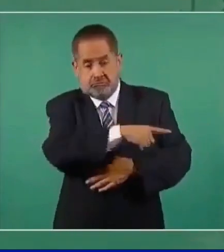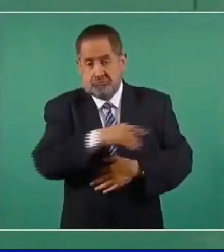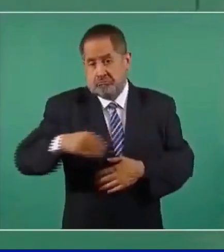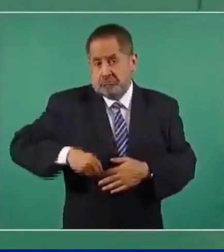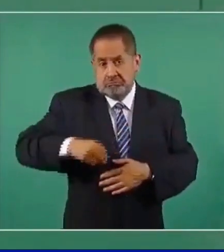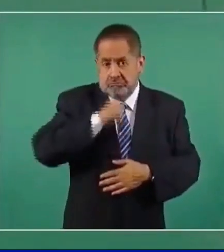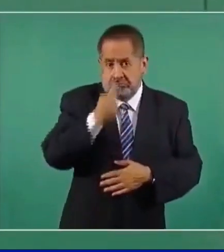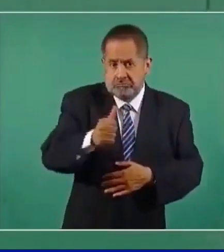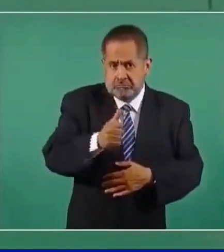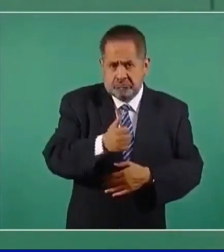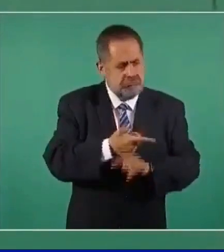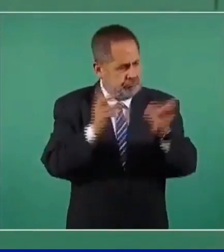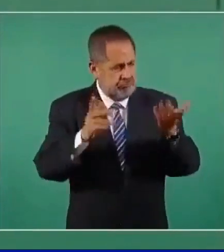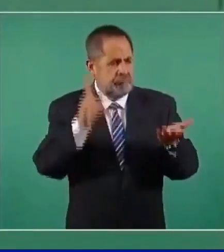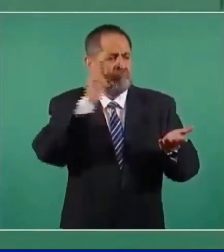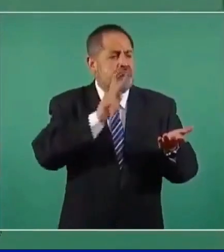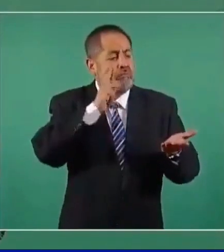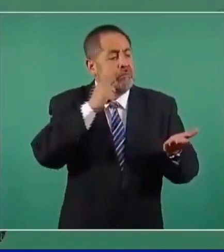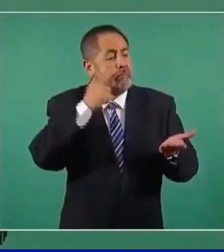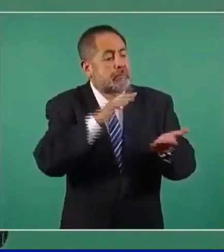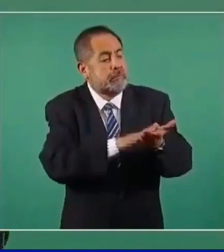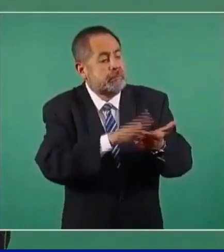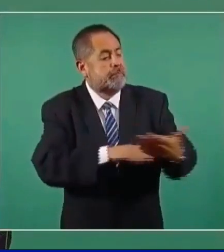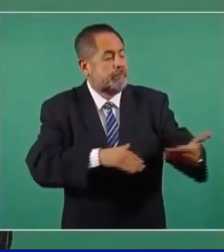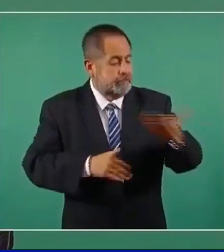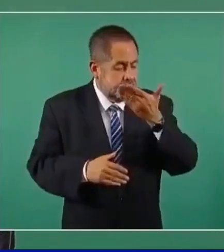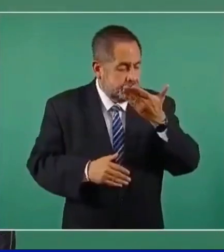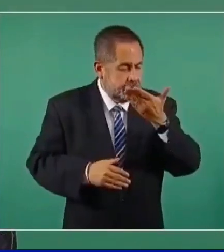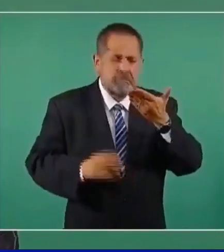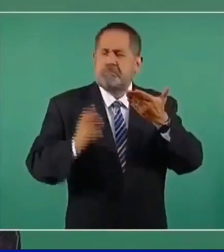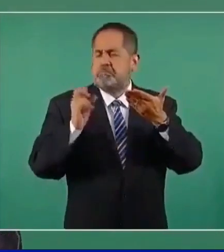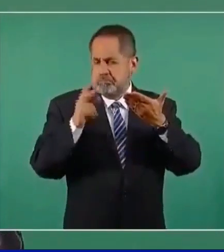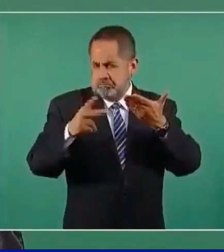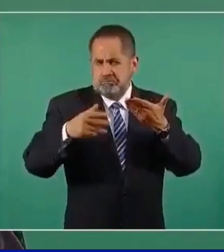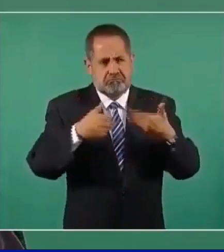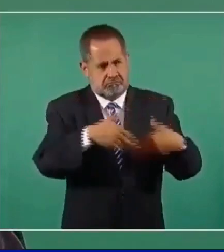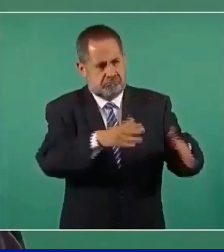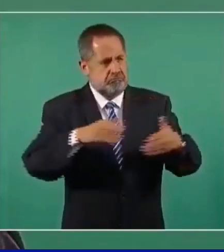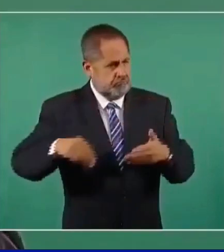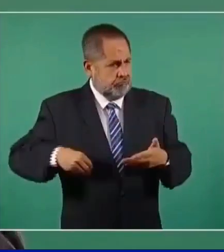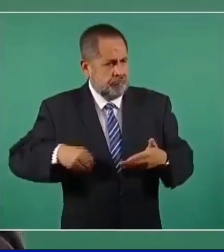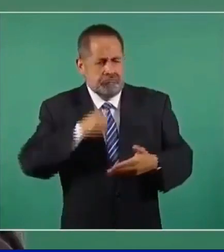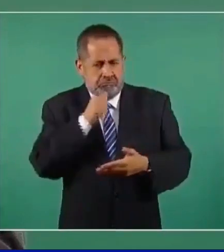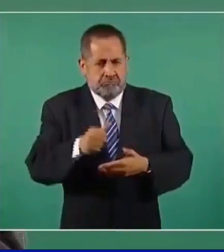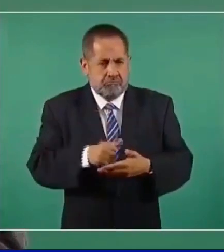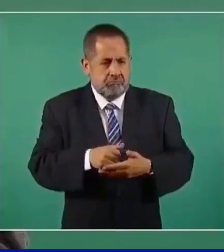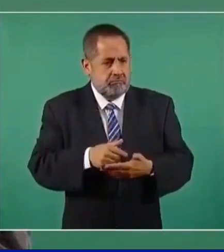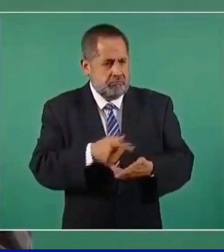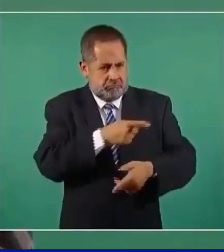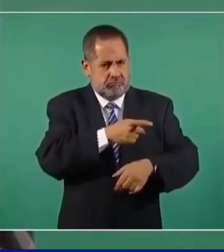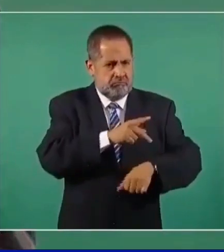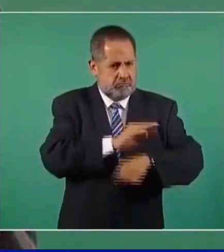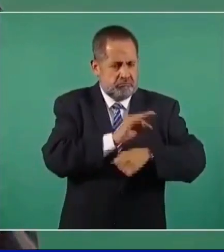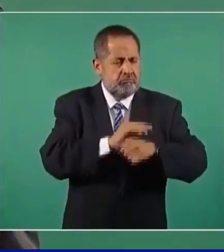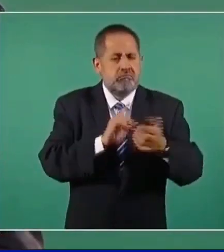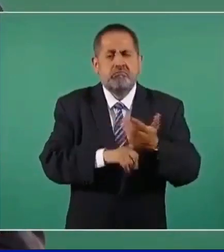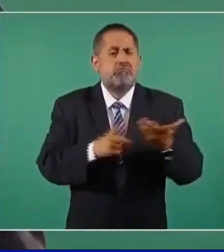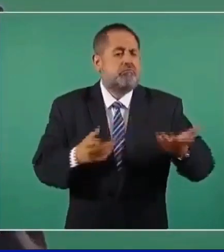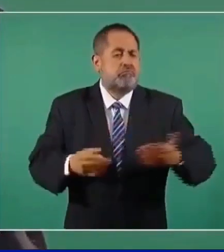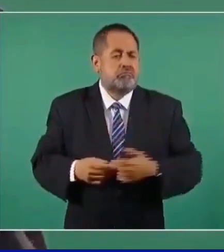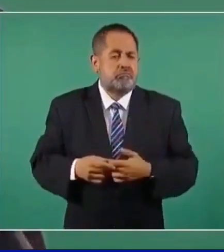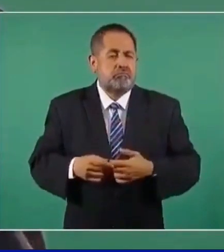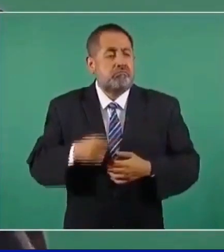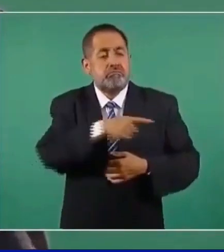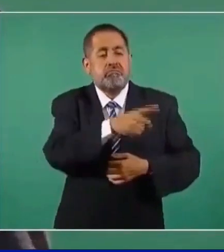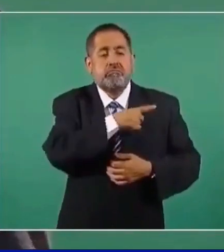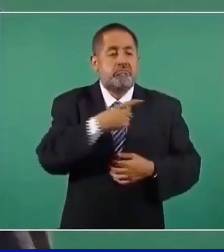presentar las pruebas y defenderse con